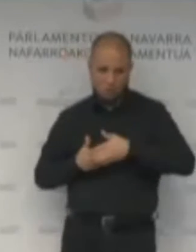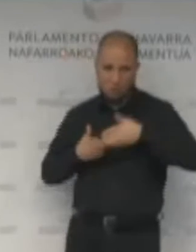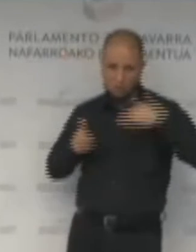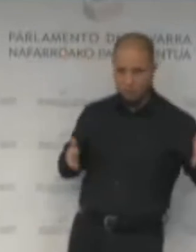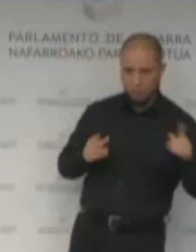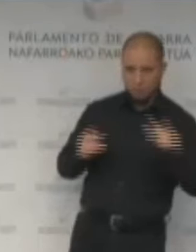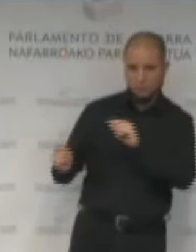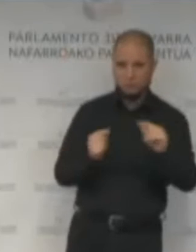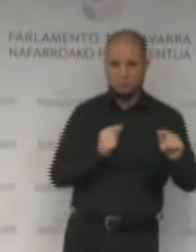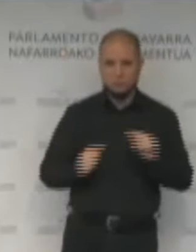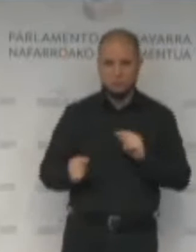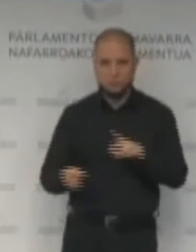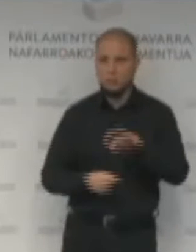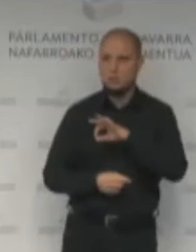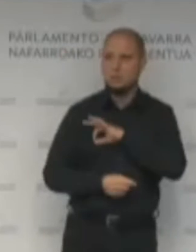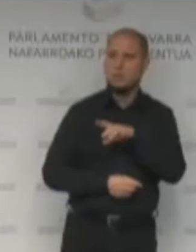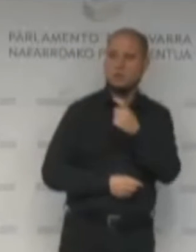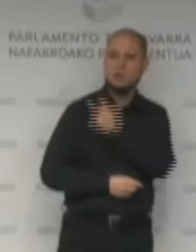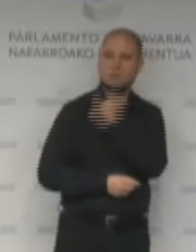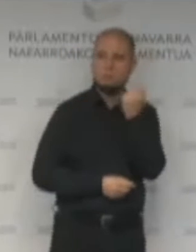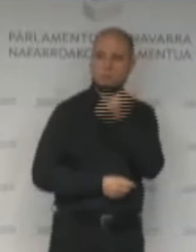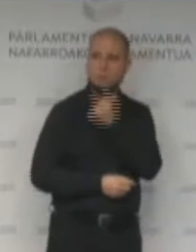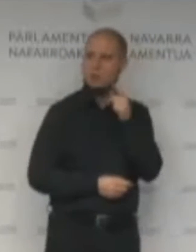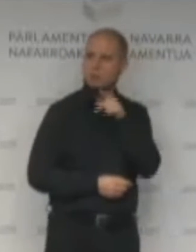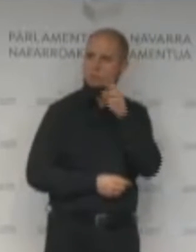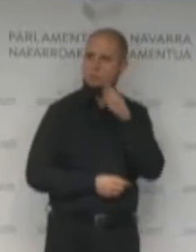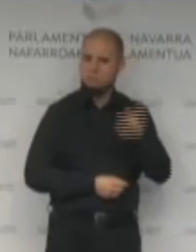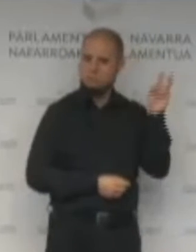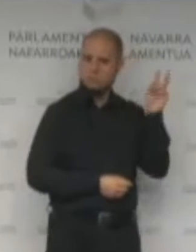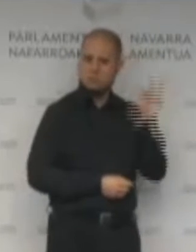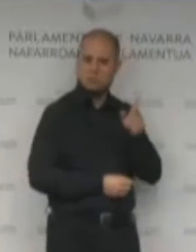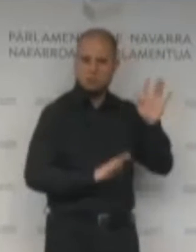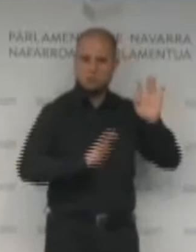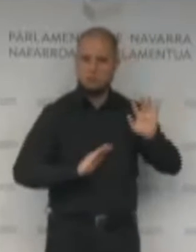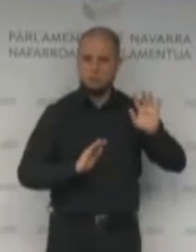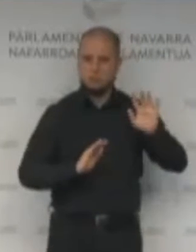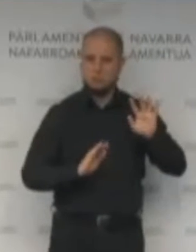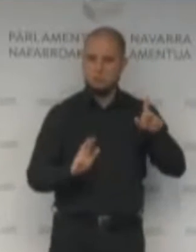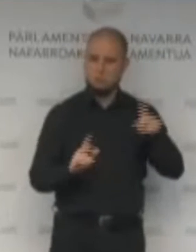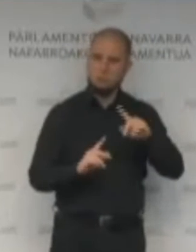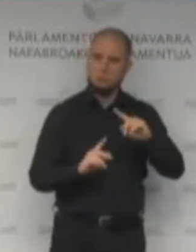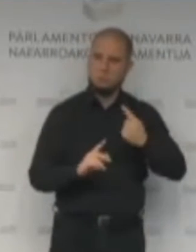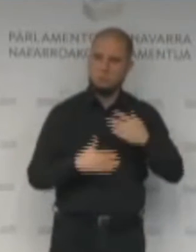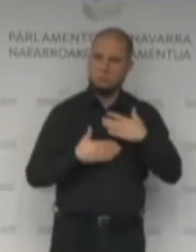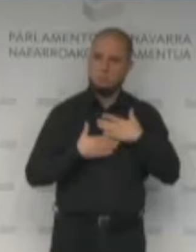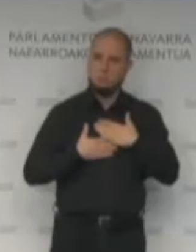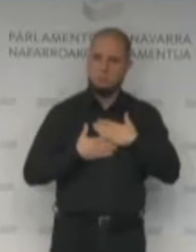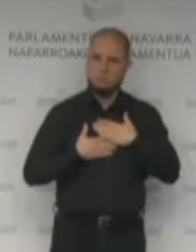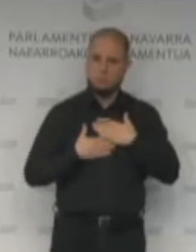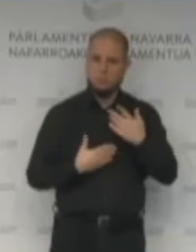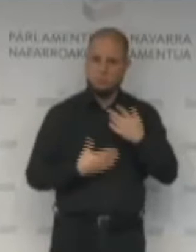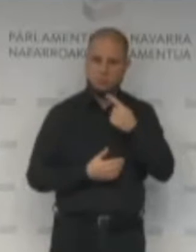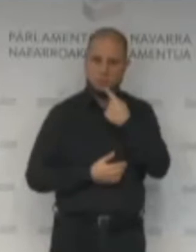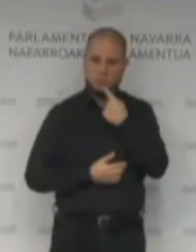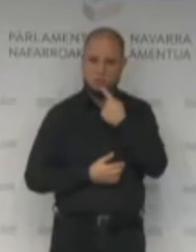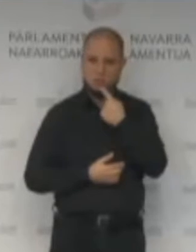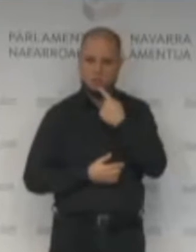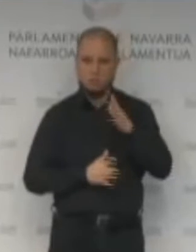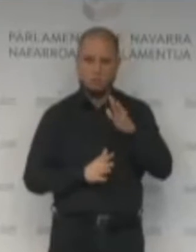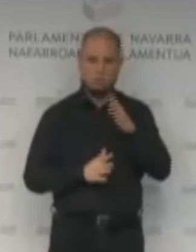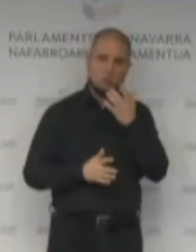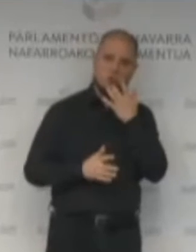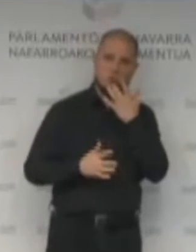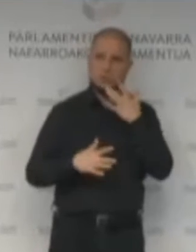Señora Esparza, usted ha salido aquí, bueno, como si su voluntad primera no hubiera sido la de venir a decir todo lo que ha dicho, pero le haya